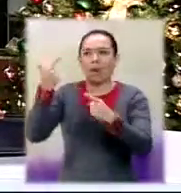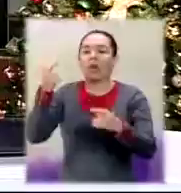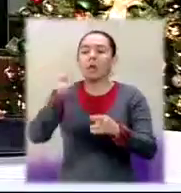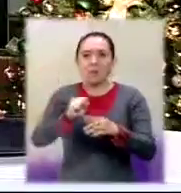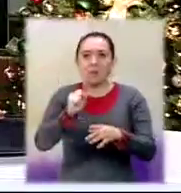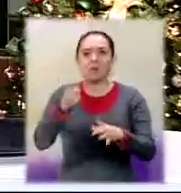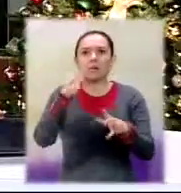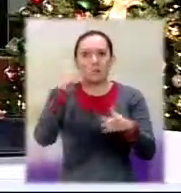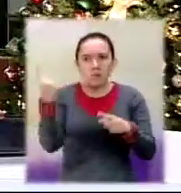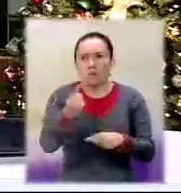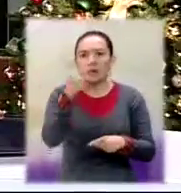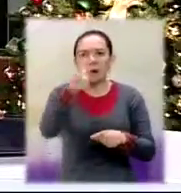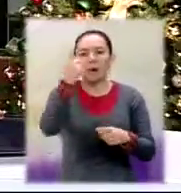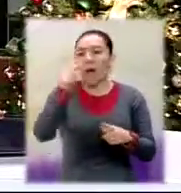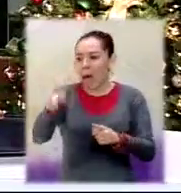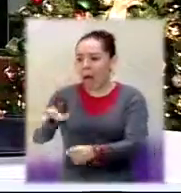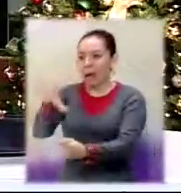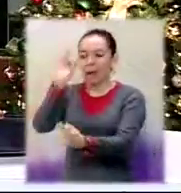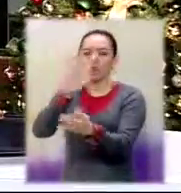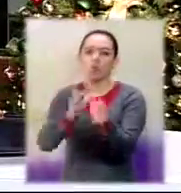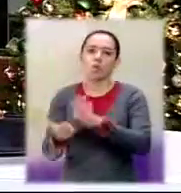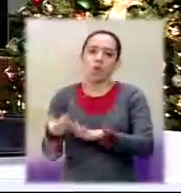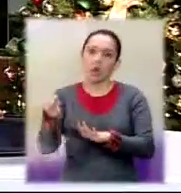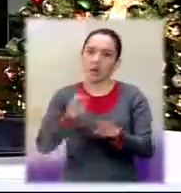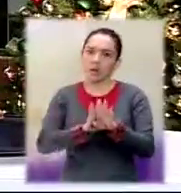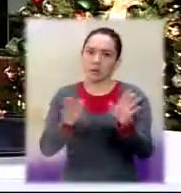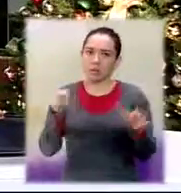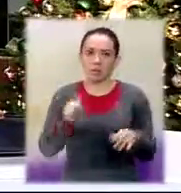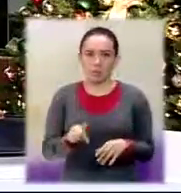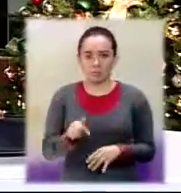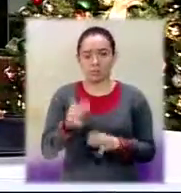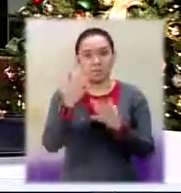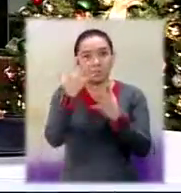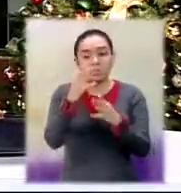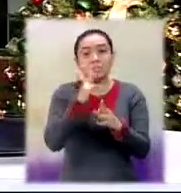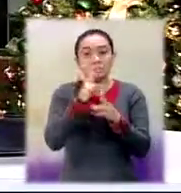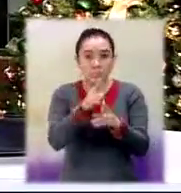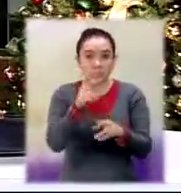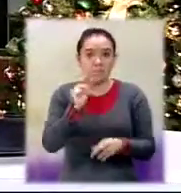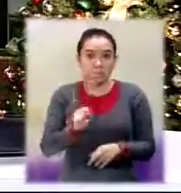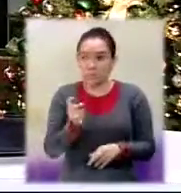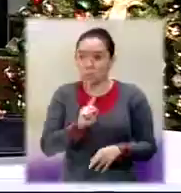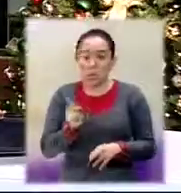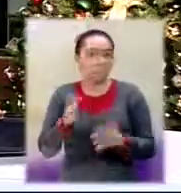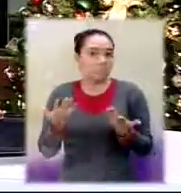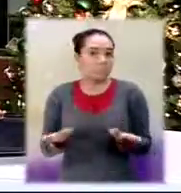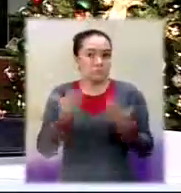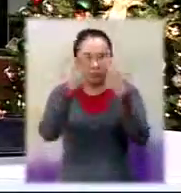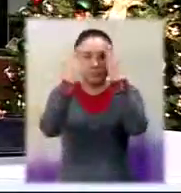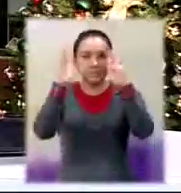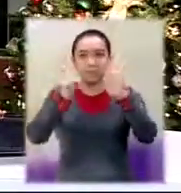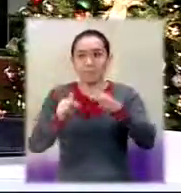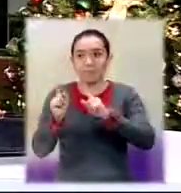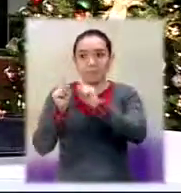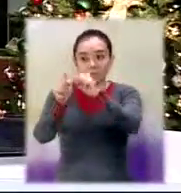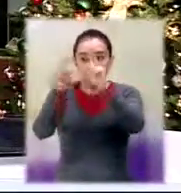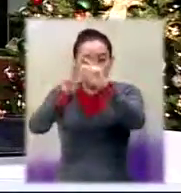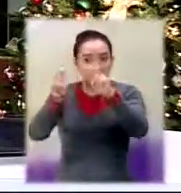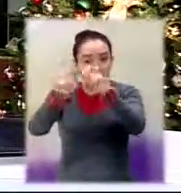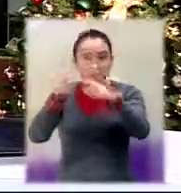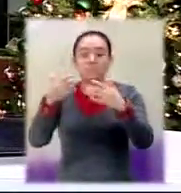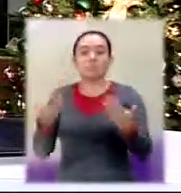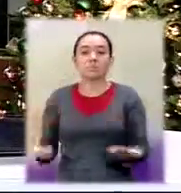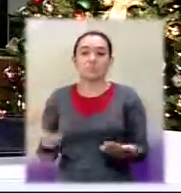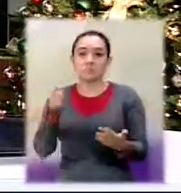efectivamente es el cadáver de, del señor Odirio López González, de cuarenta y ocho años, y este hallazgo